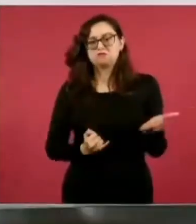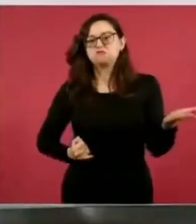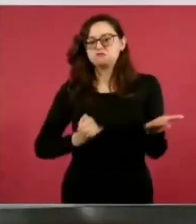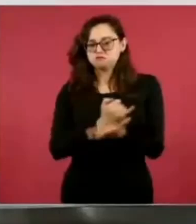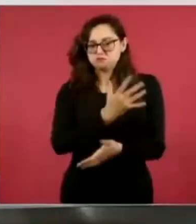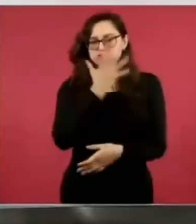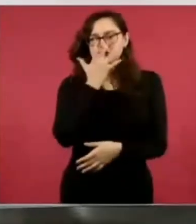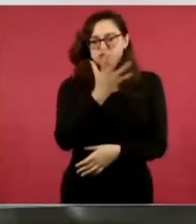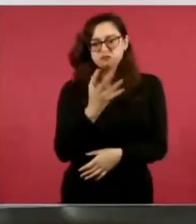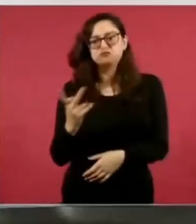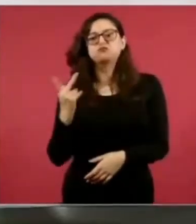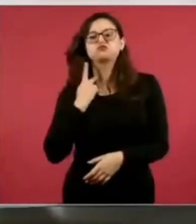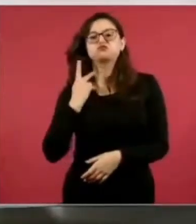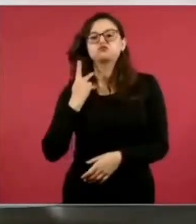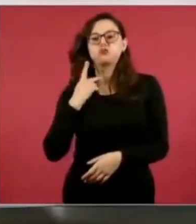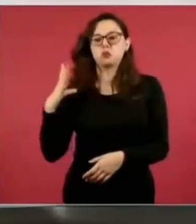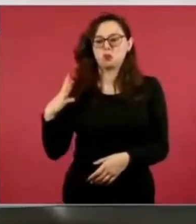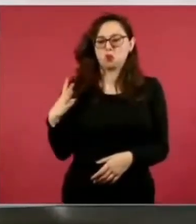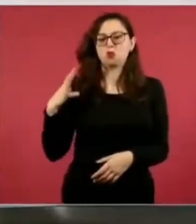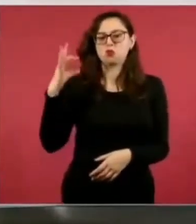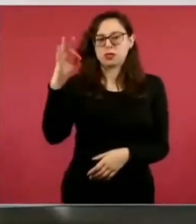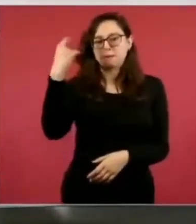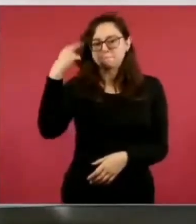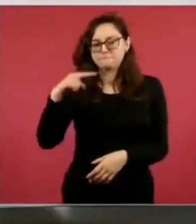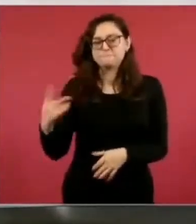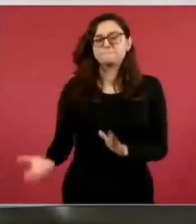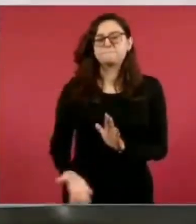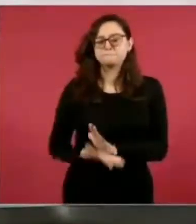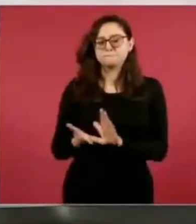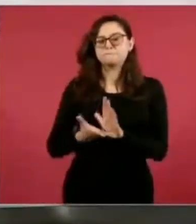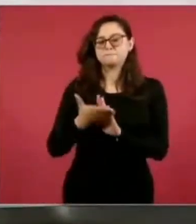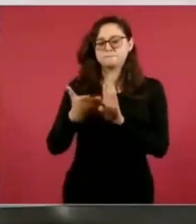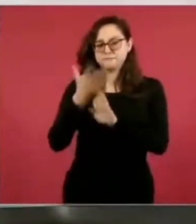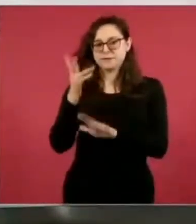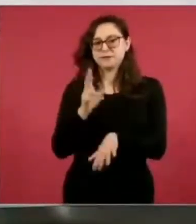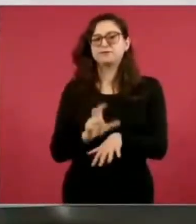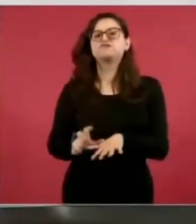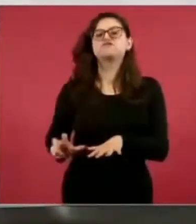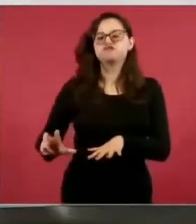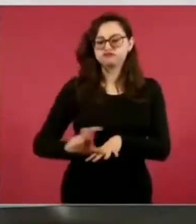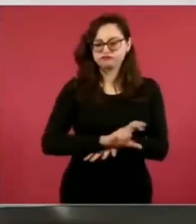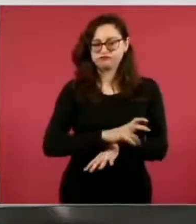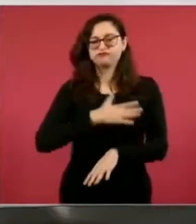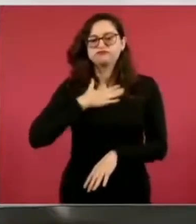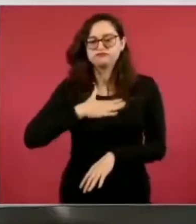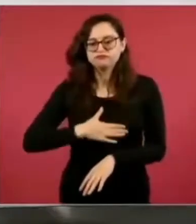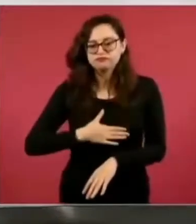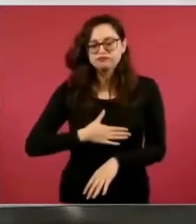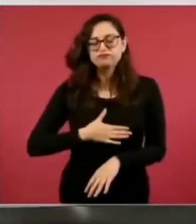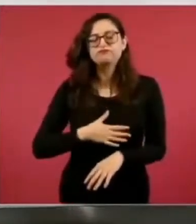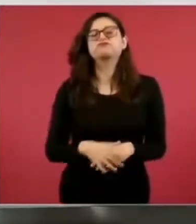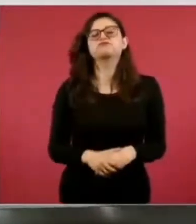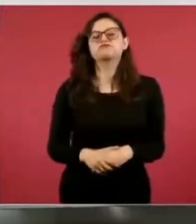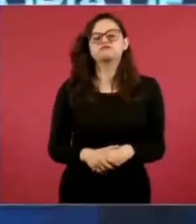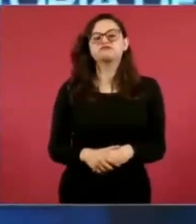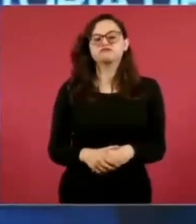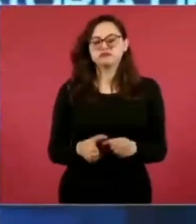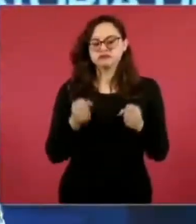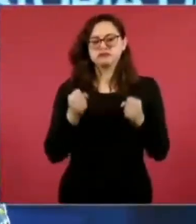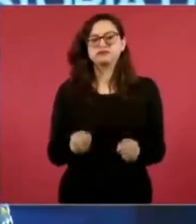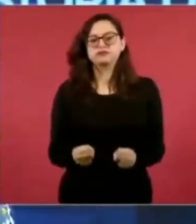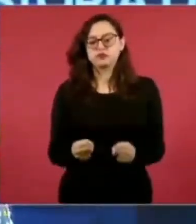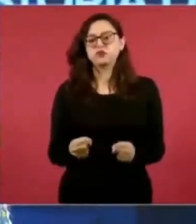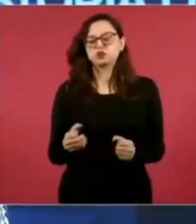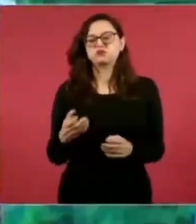la voluntad política que tuvo y tiene para construir y poner en marcha el Tren Maya, el Tren de la Justicia Social, que será un antes